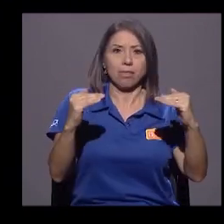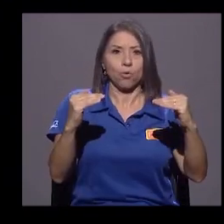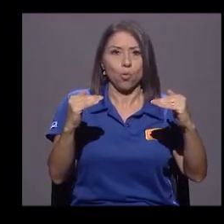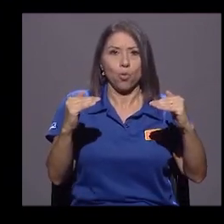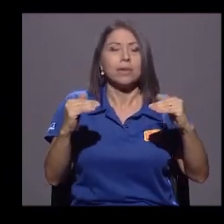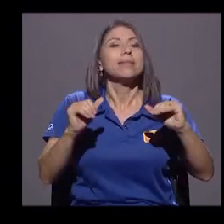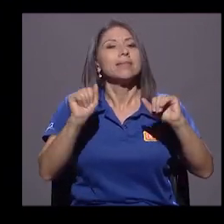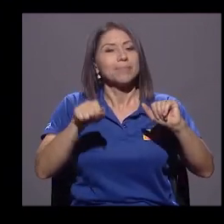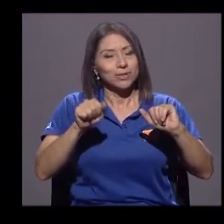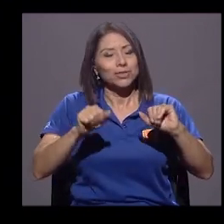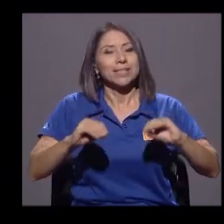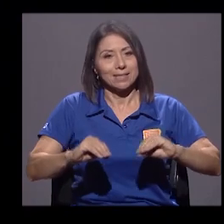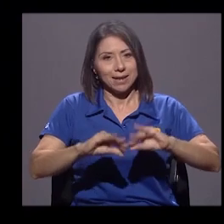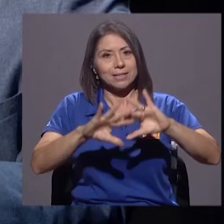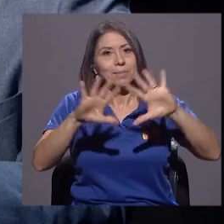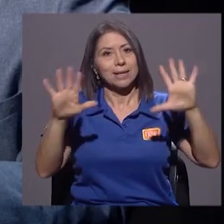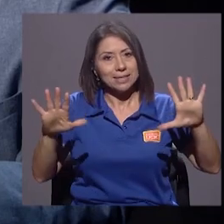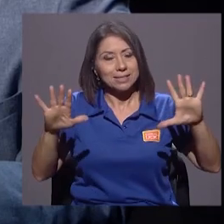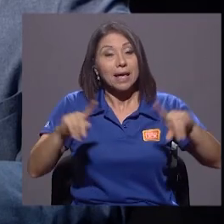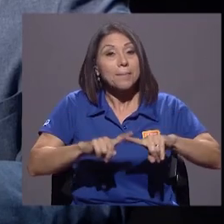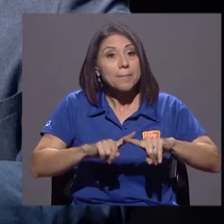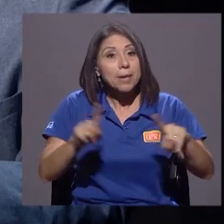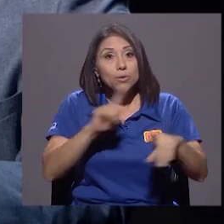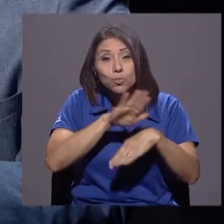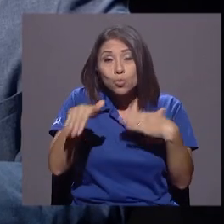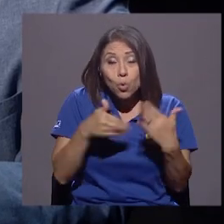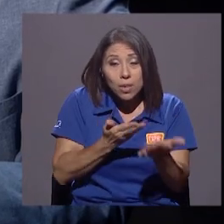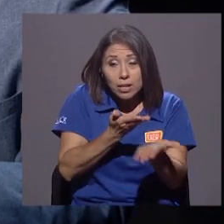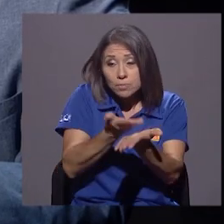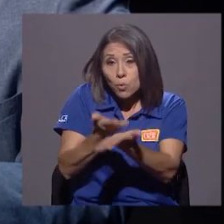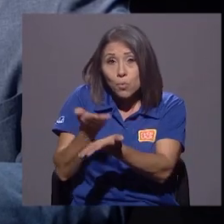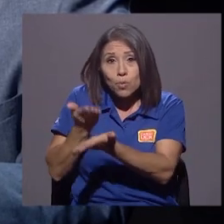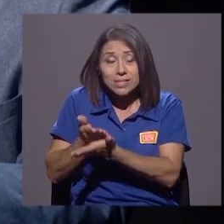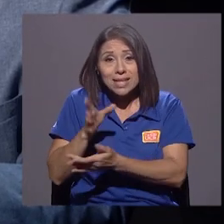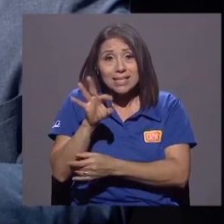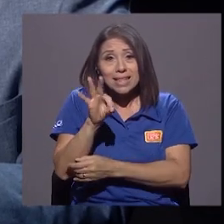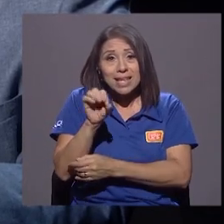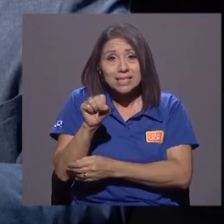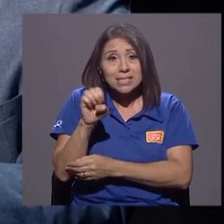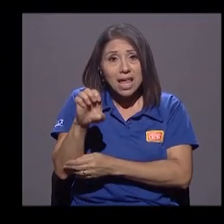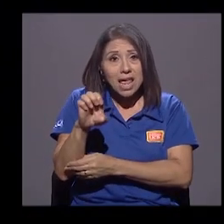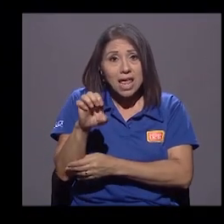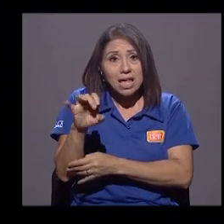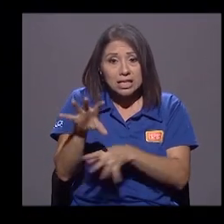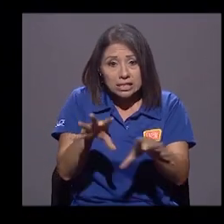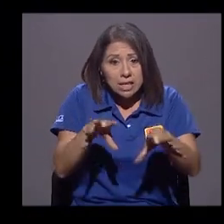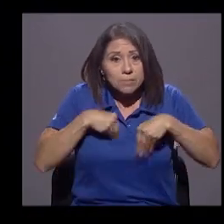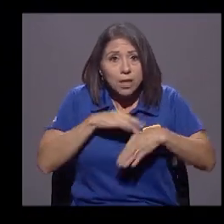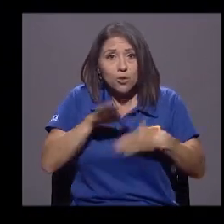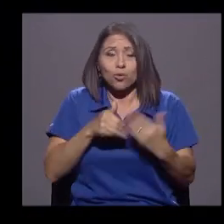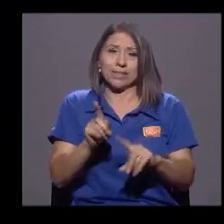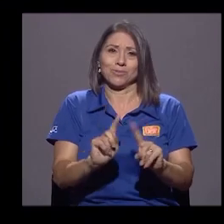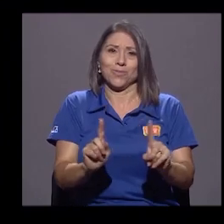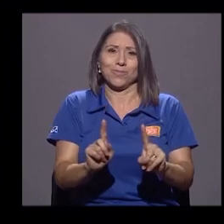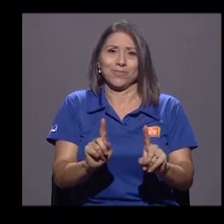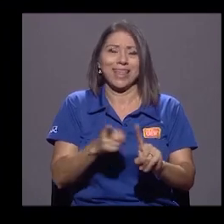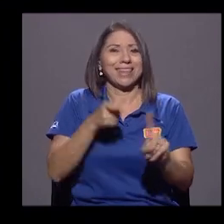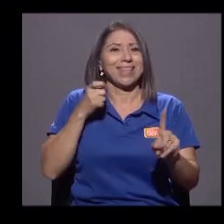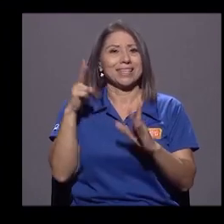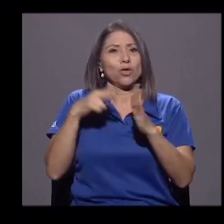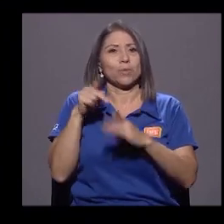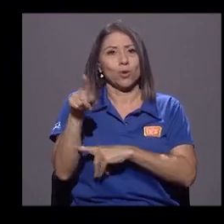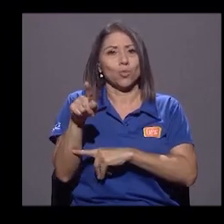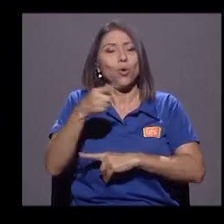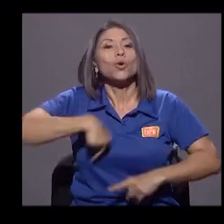pero no se acogieron todas las propuestas del Tribunal que habíamos hecho desde 2001, entre ellas suprimir los